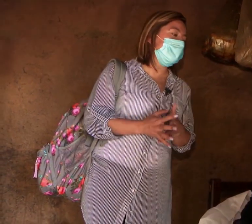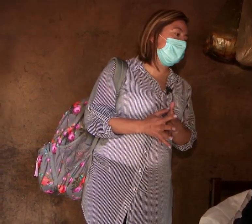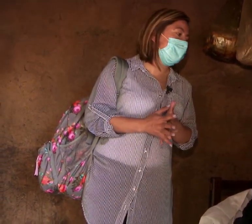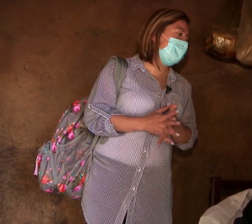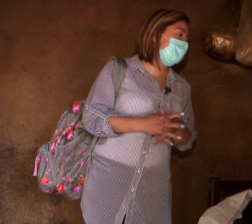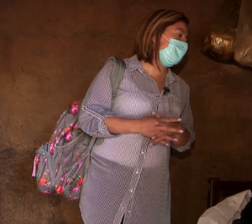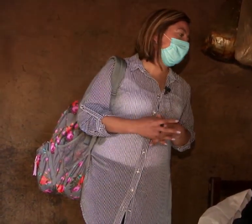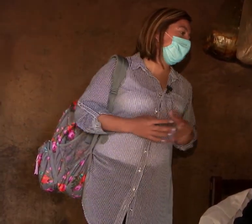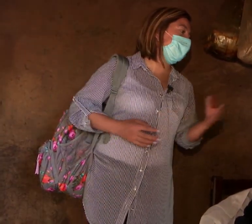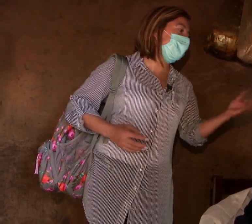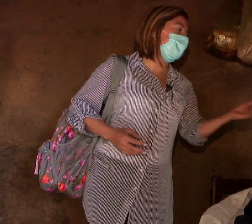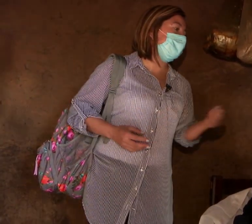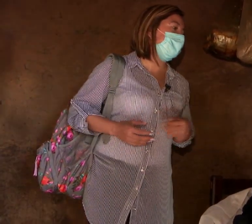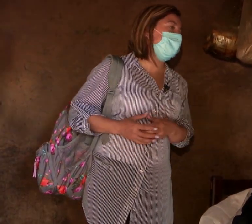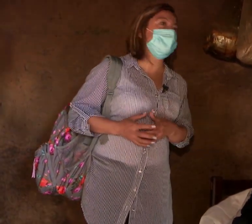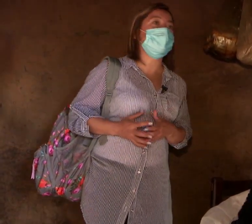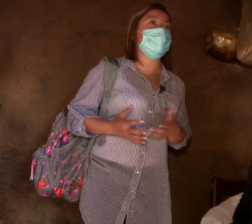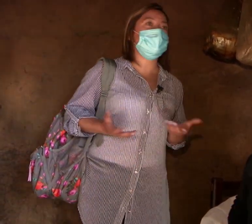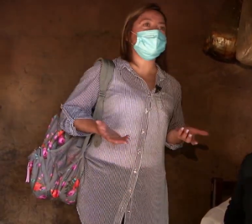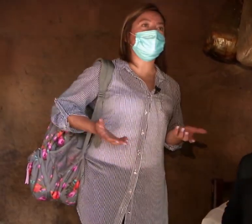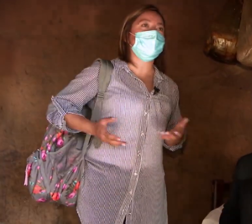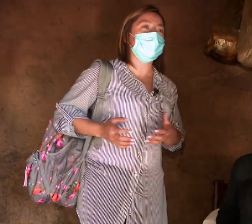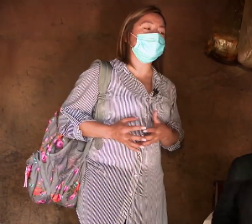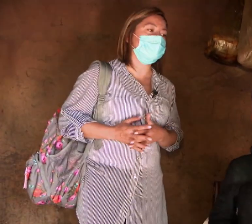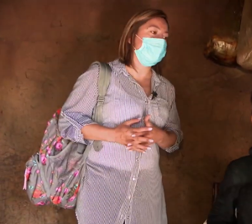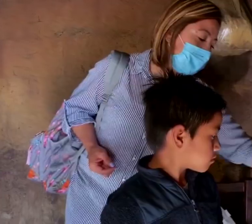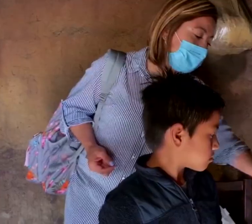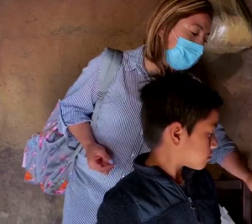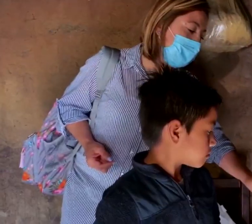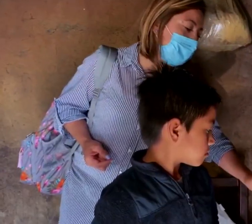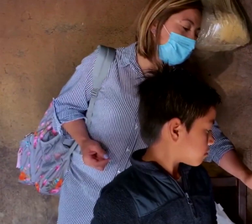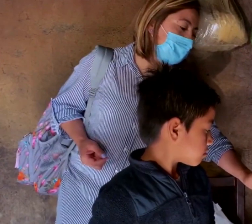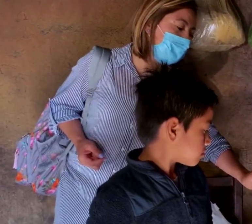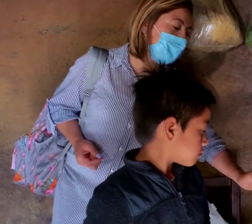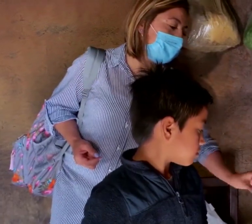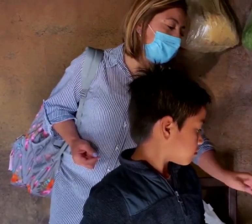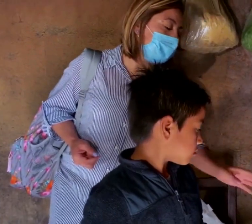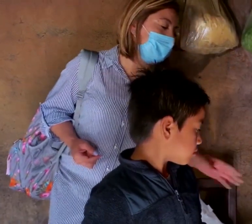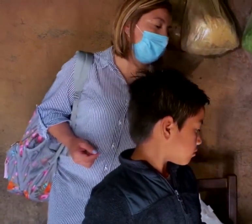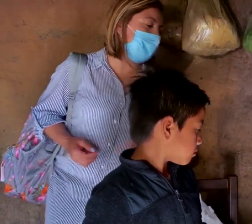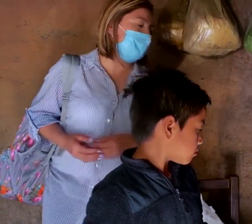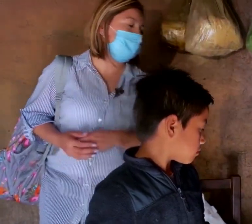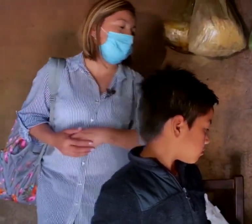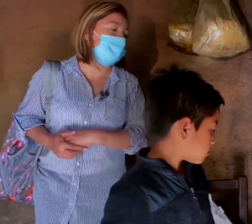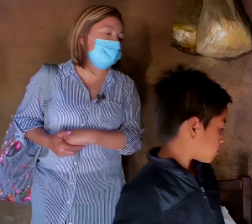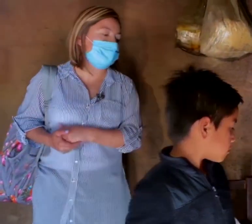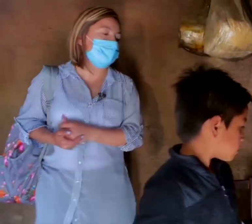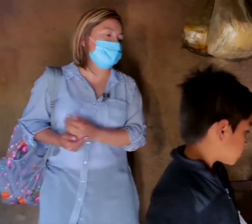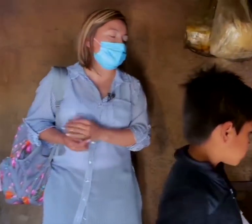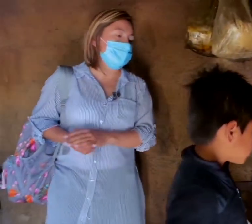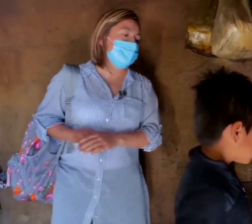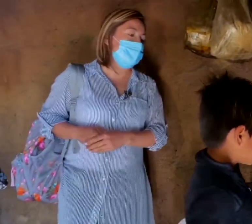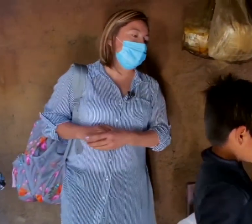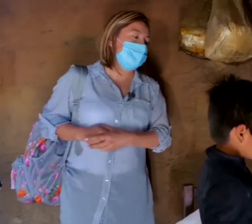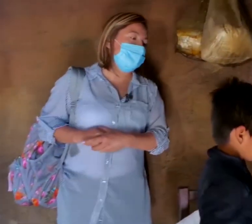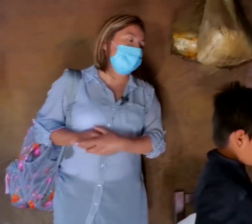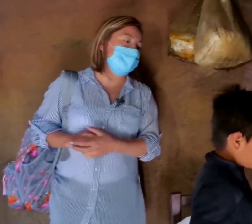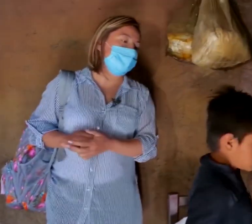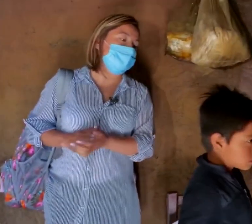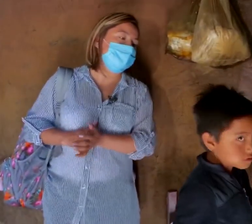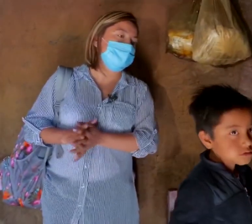virtuales y solo en el apoyo de materiales impresos, para que cuando regresemos a las aulas, pues